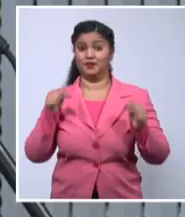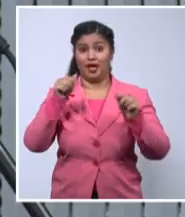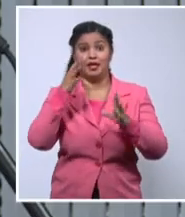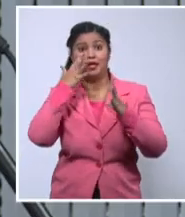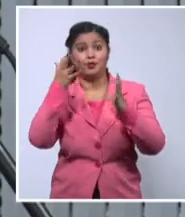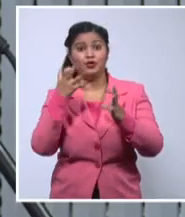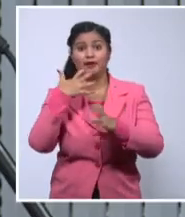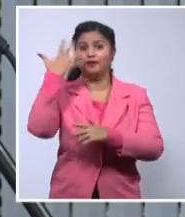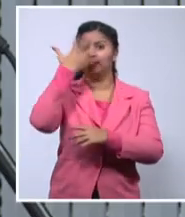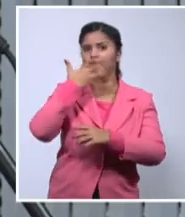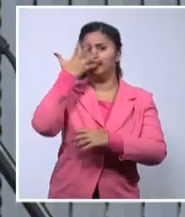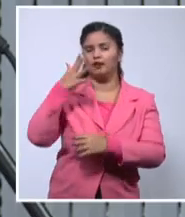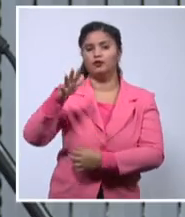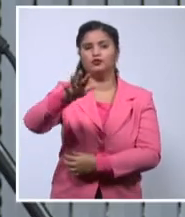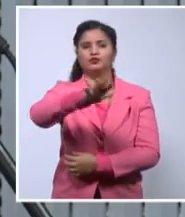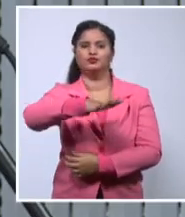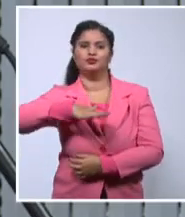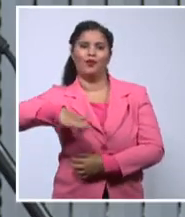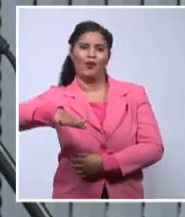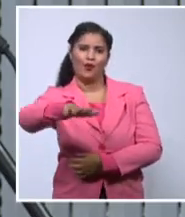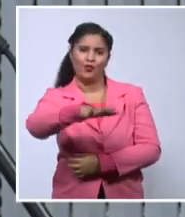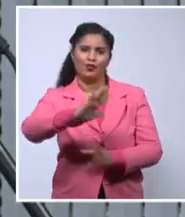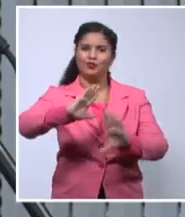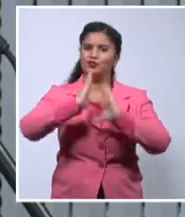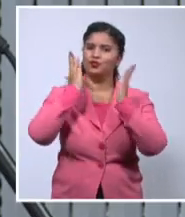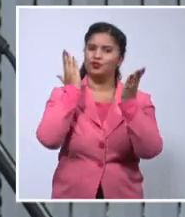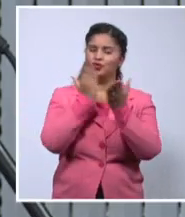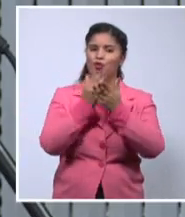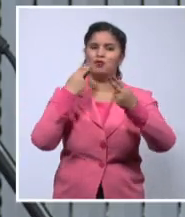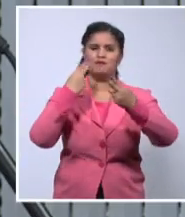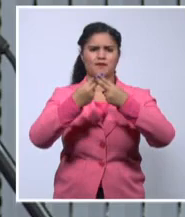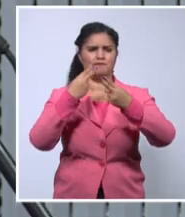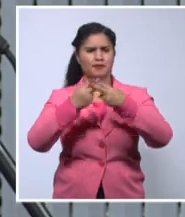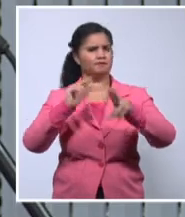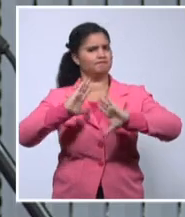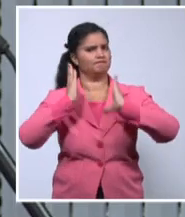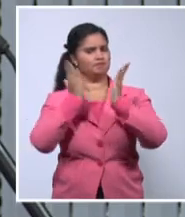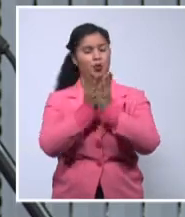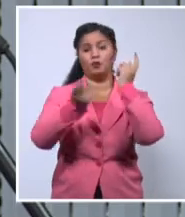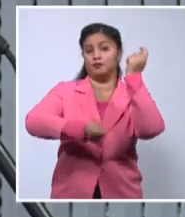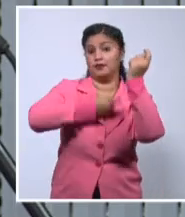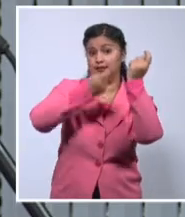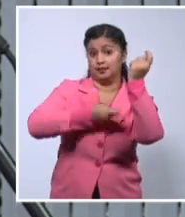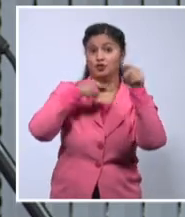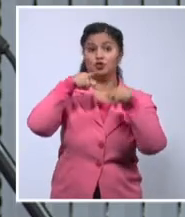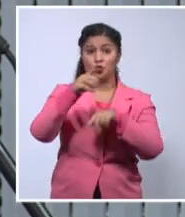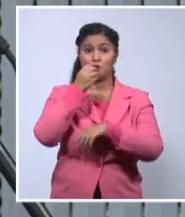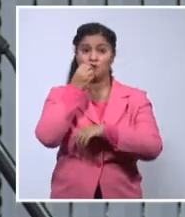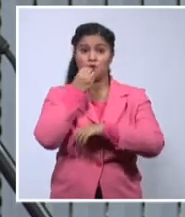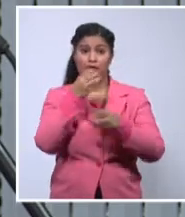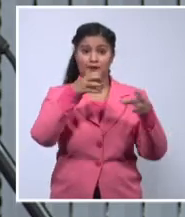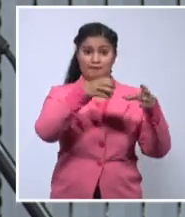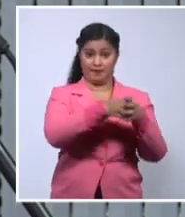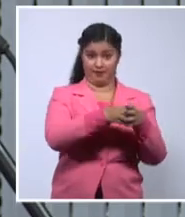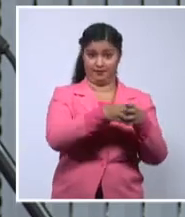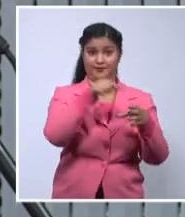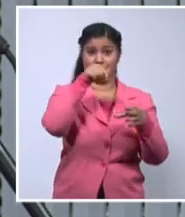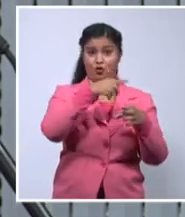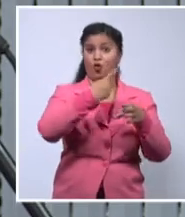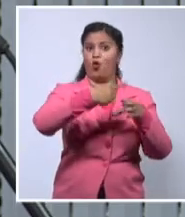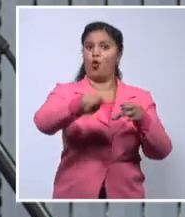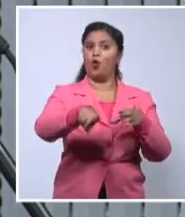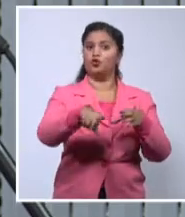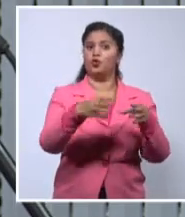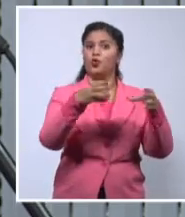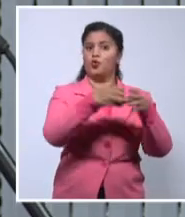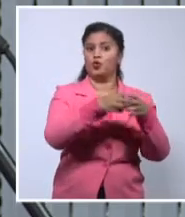El centro es un lugar donde todo el mundo confluye. Y tú puedes ser de izquierda, tú puedes ser socialista, pero puedes